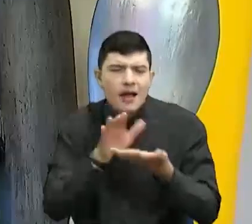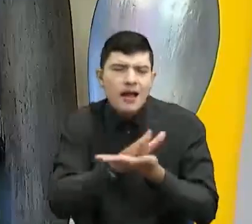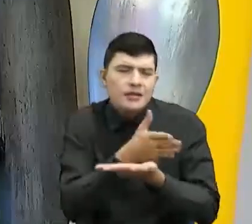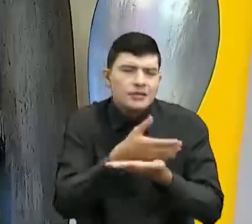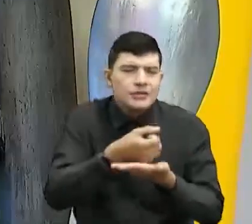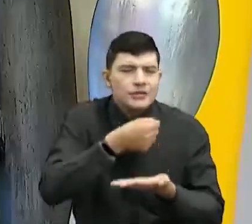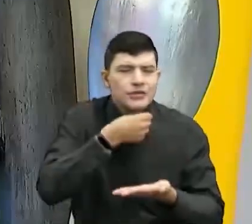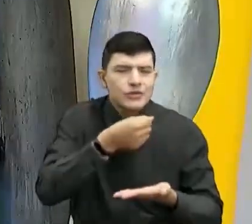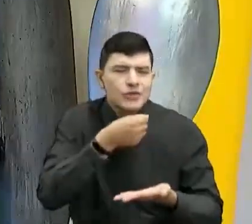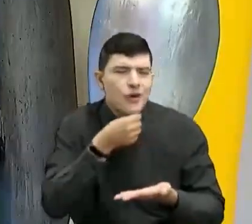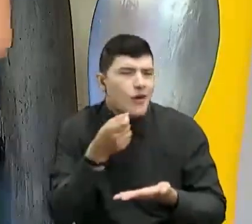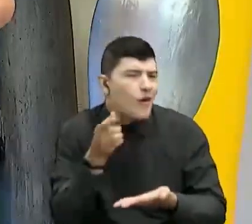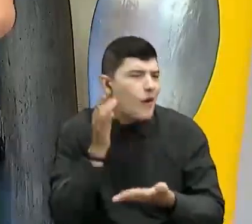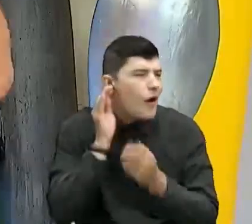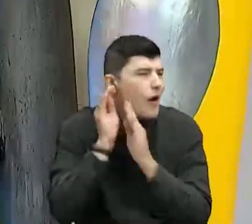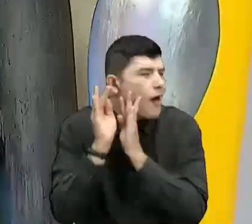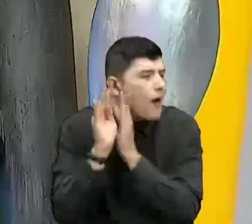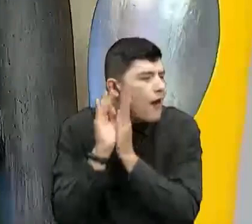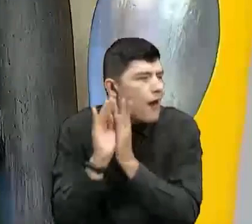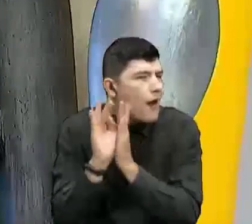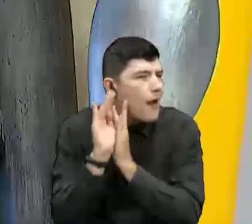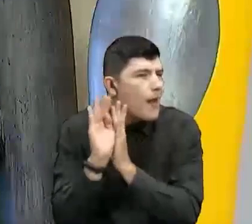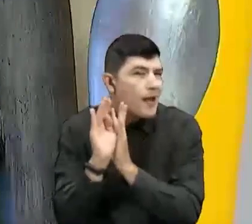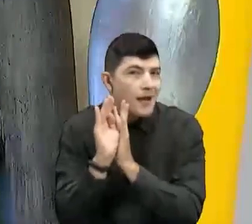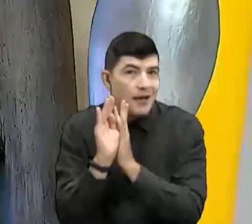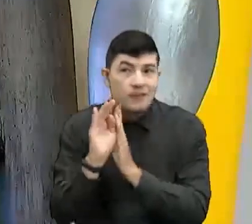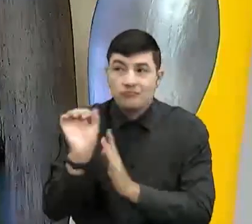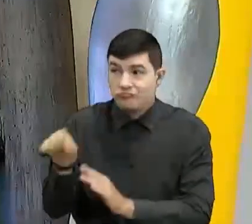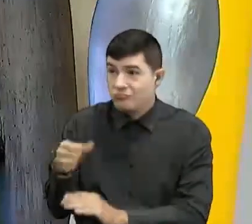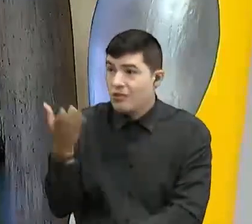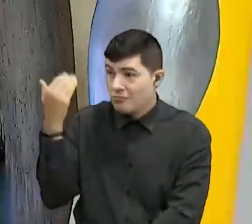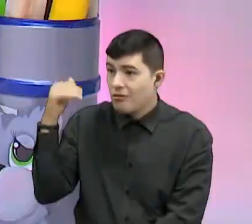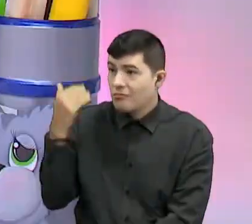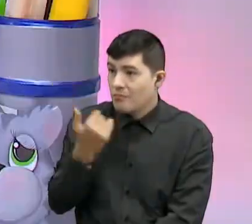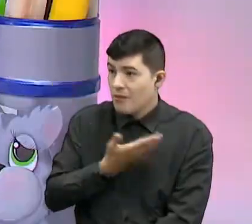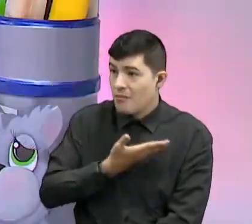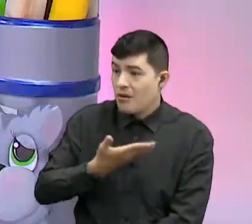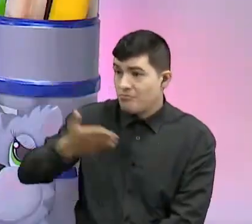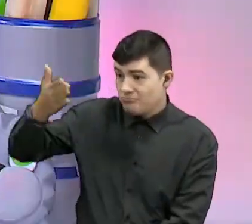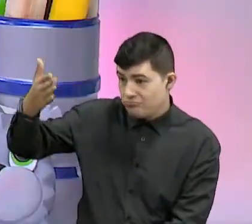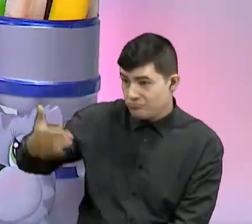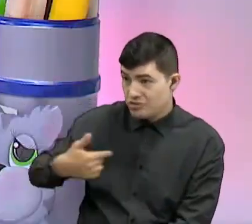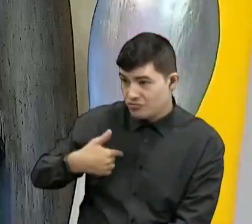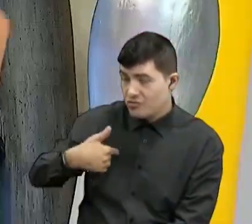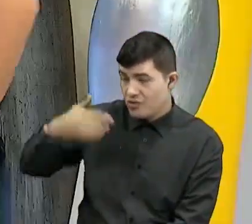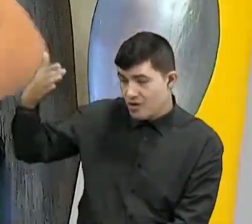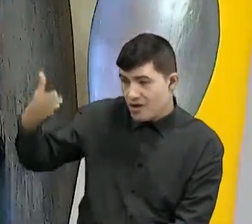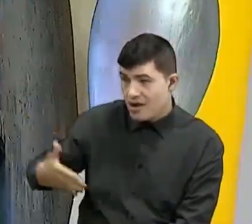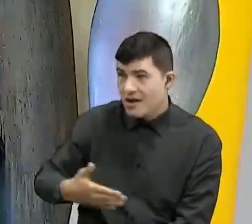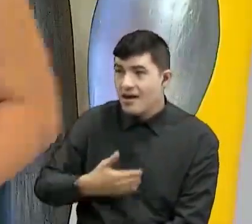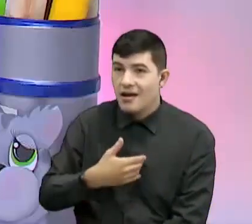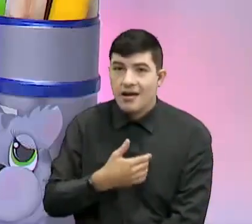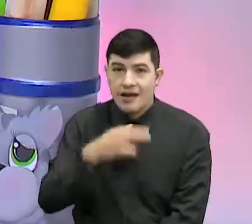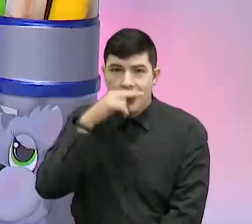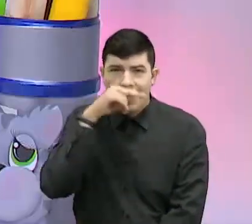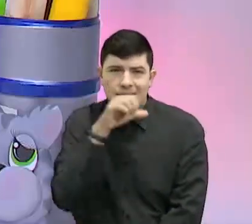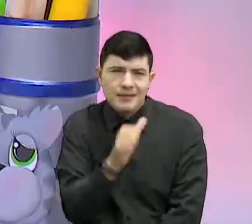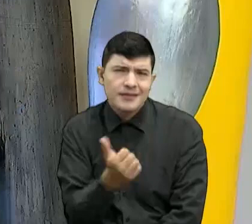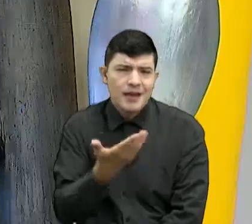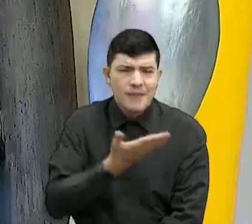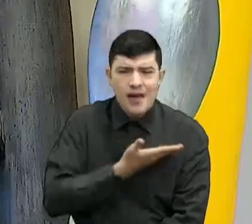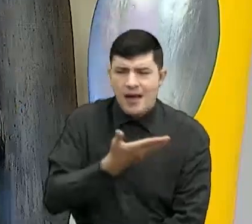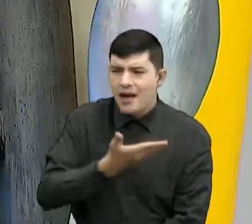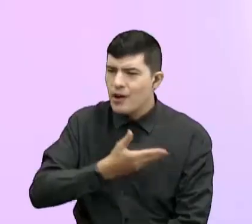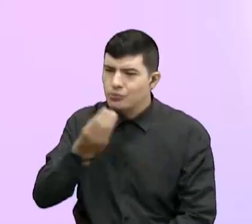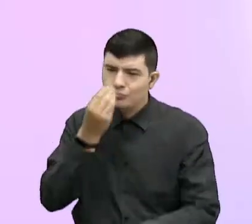Mi mamá, cuando yo era bebé, me cantaba, ella me compuso una canción. ¿Ah, sí? Sí, la niña de la mami que se come los